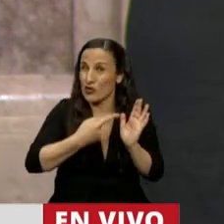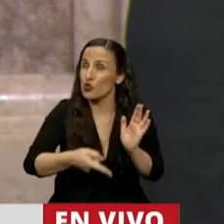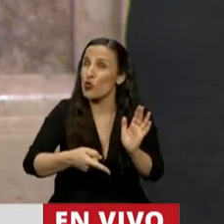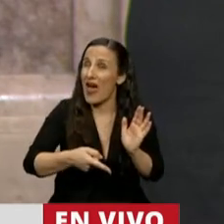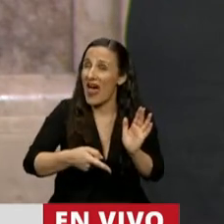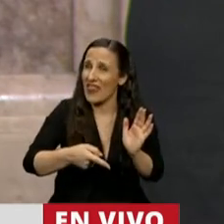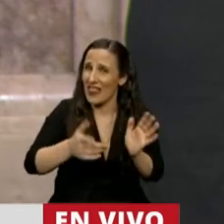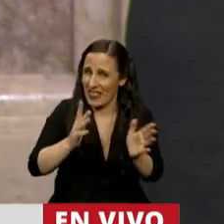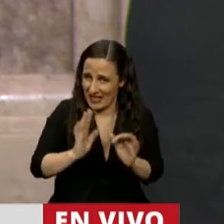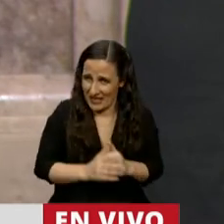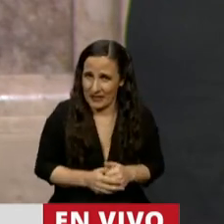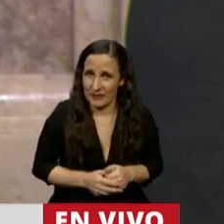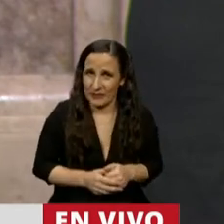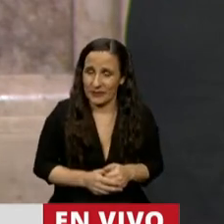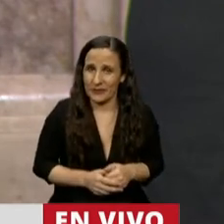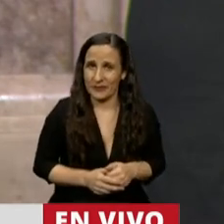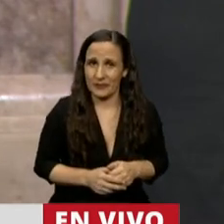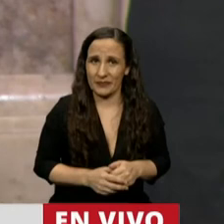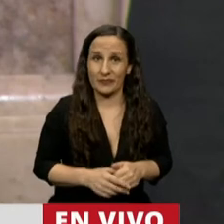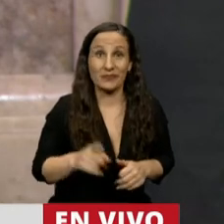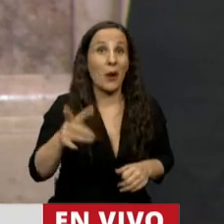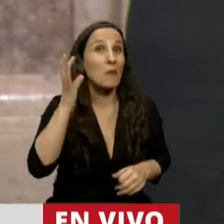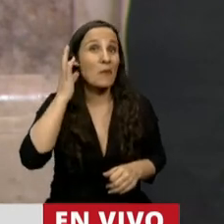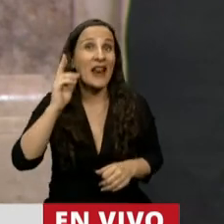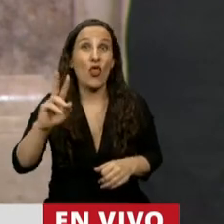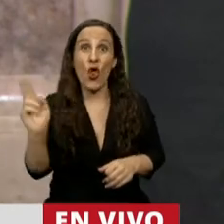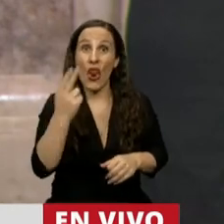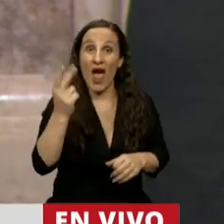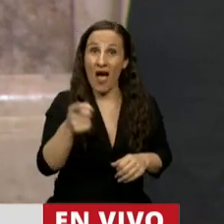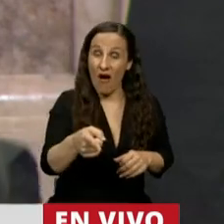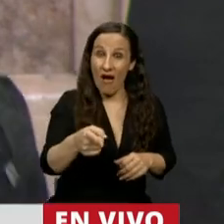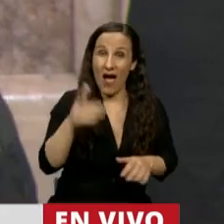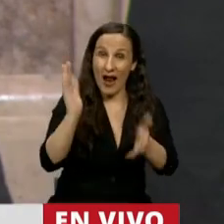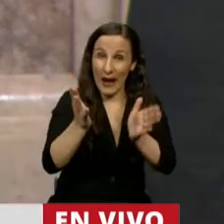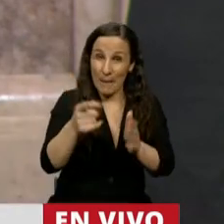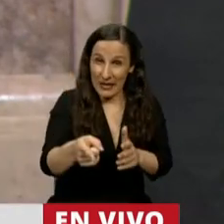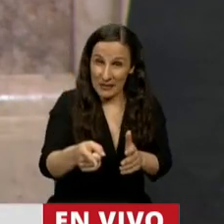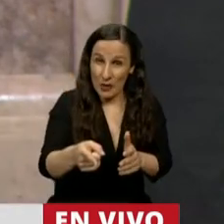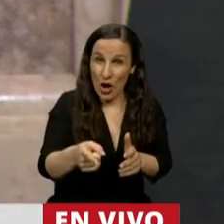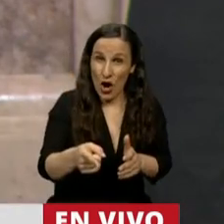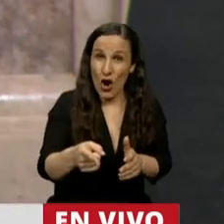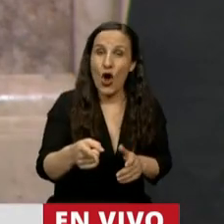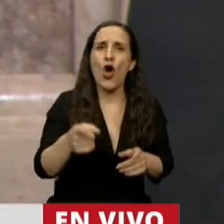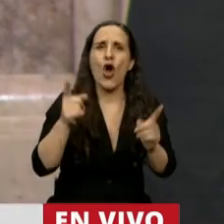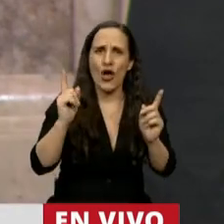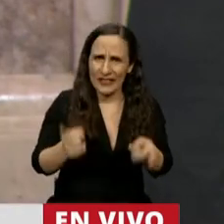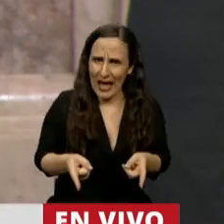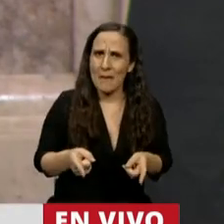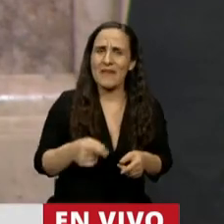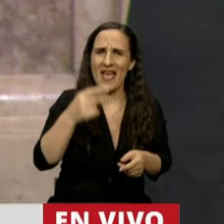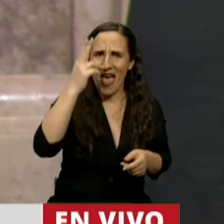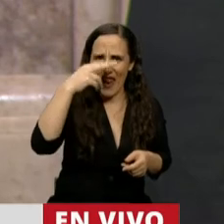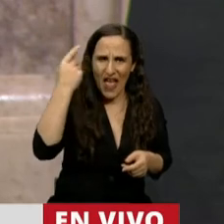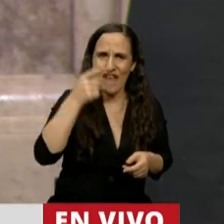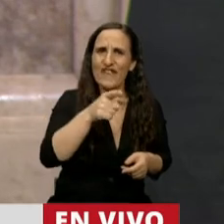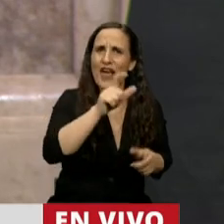que no solamente reprimió a la gente en el funeral de Maradona, sino que lo hizo con las enfermeras a